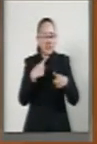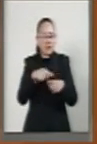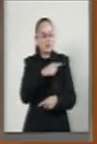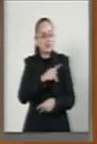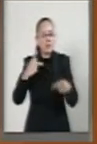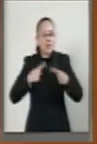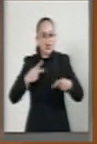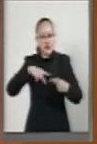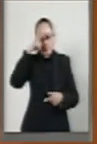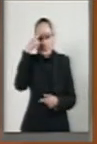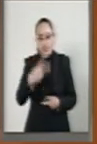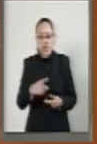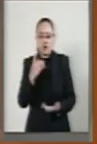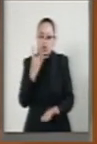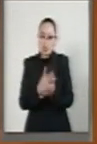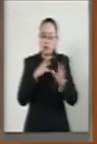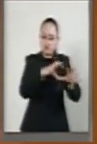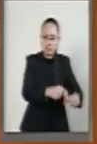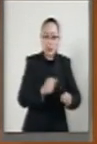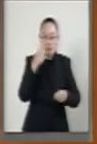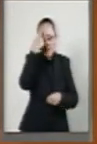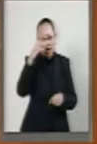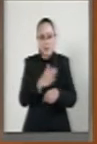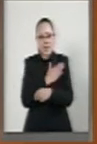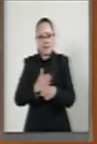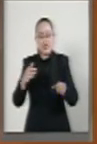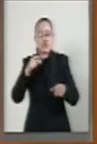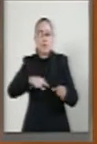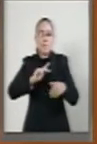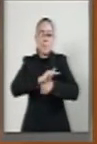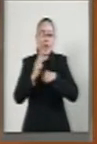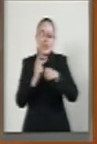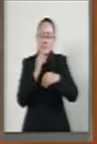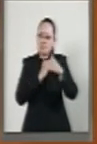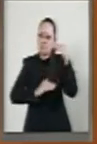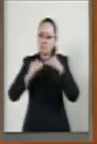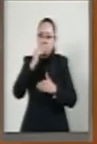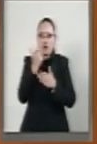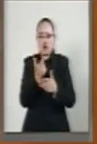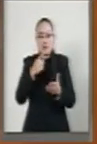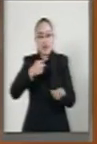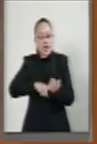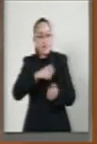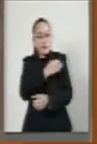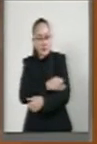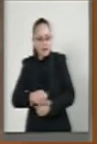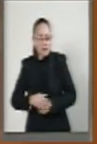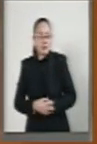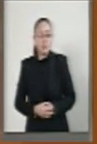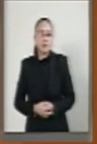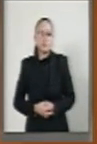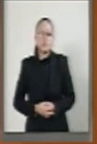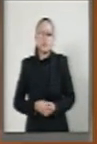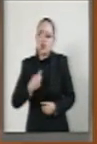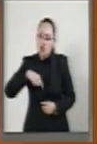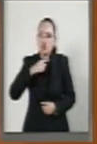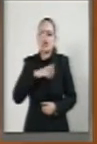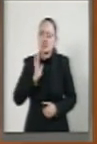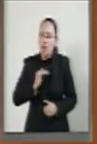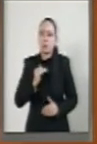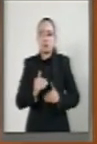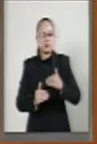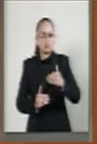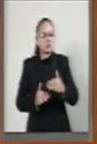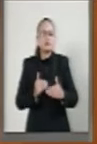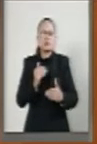únicamente se hará en beneficio del desarrollo nacional y de la economía familiar. Ya hemos dado los primeros pasos.